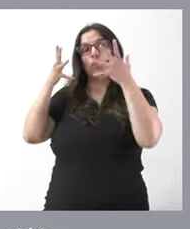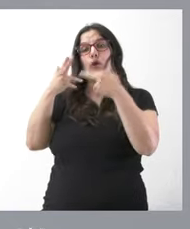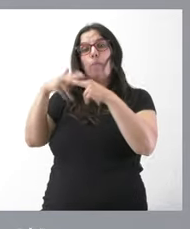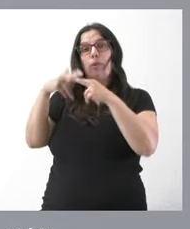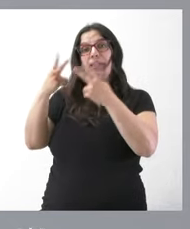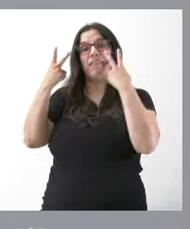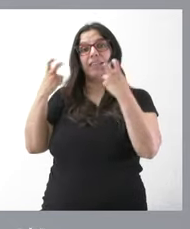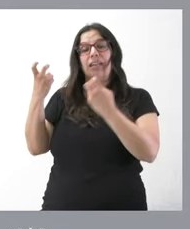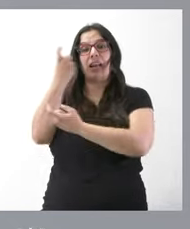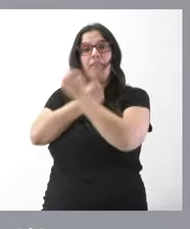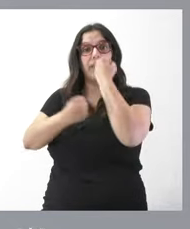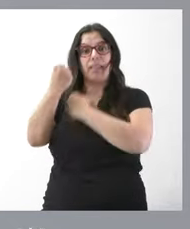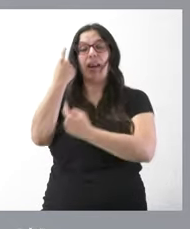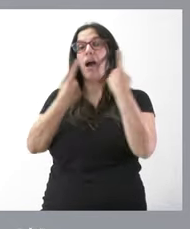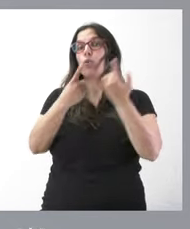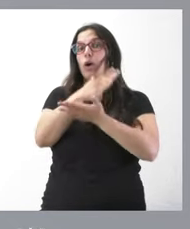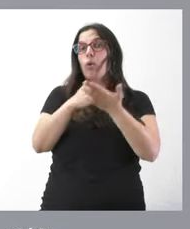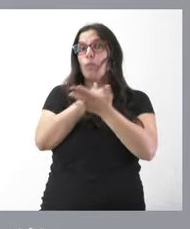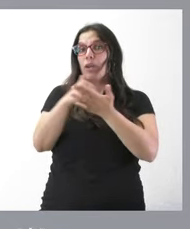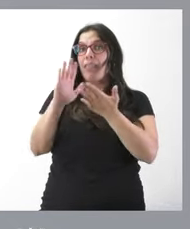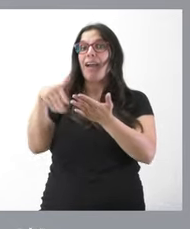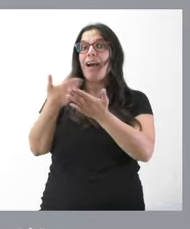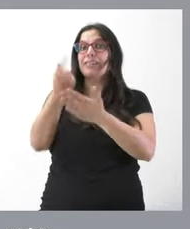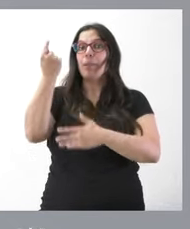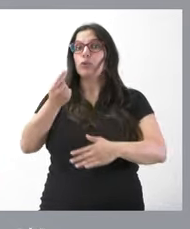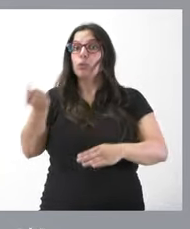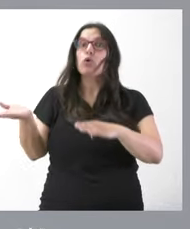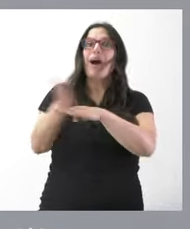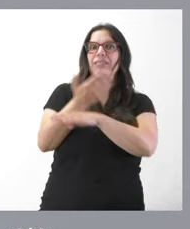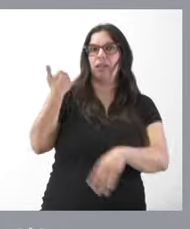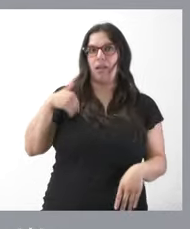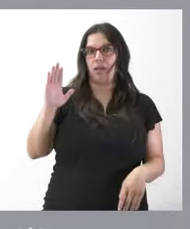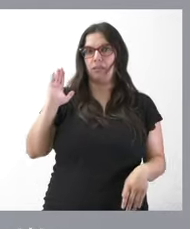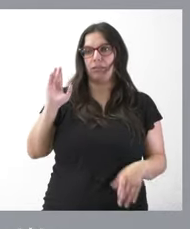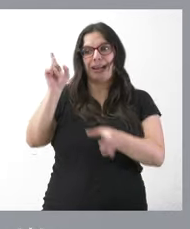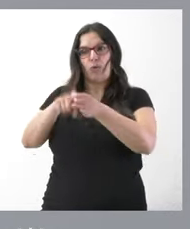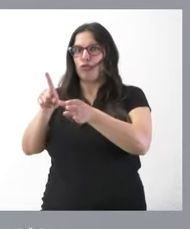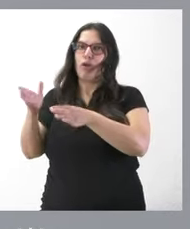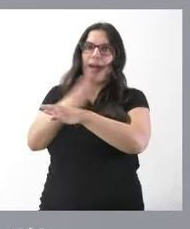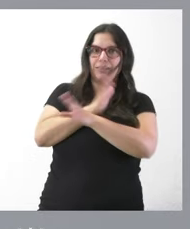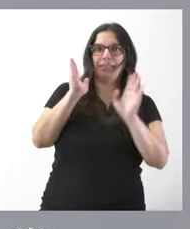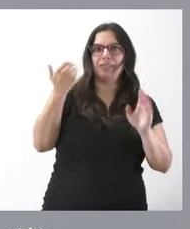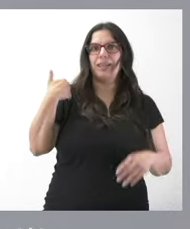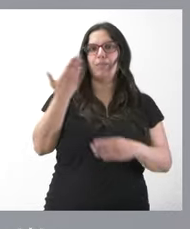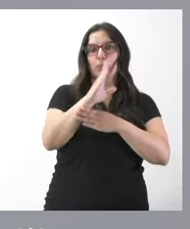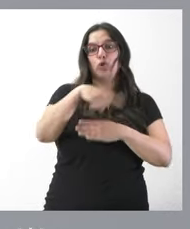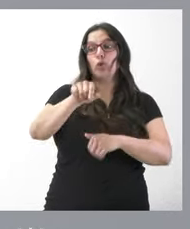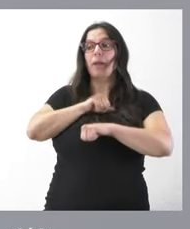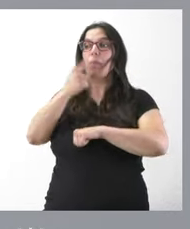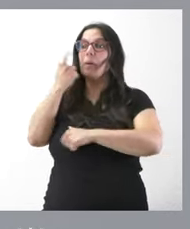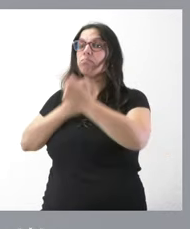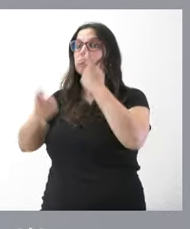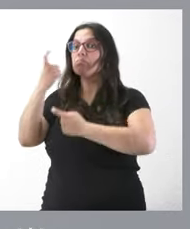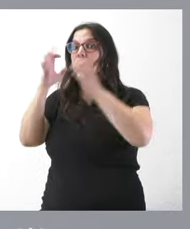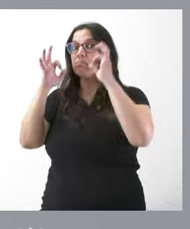había incluso algunas comunidades autónomas que habían presentado el presupuesto antes del Consejo de Política Fiscal y Financiera nosotros esperamos al Consejo de Política